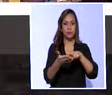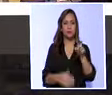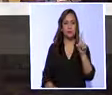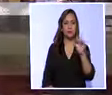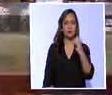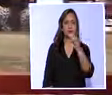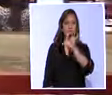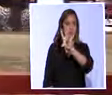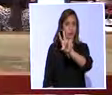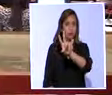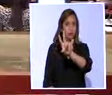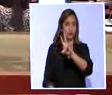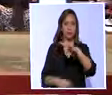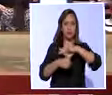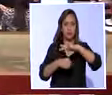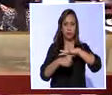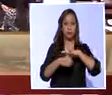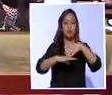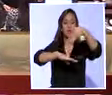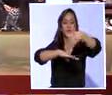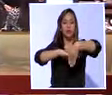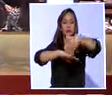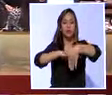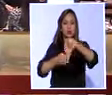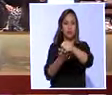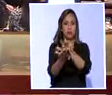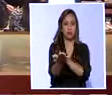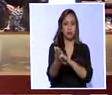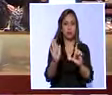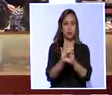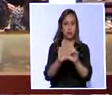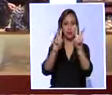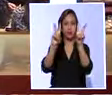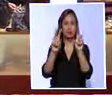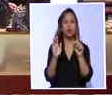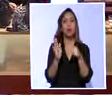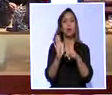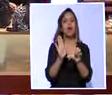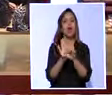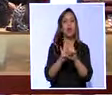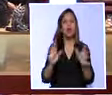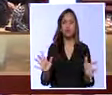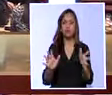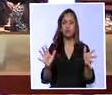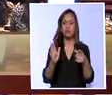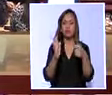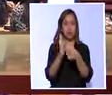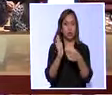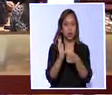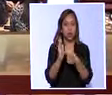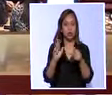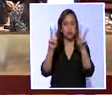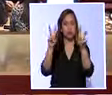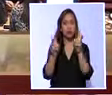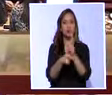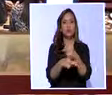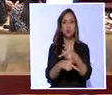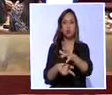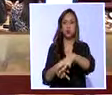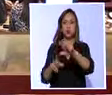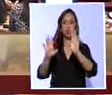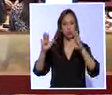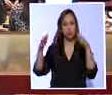107 votos a favor, se archivó el proyecto de ley interpretativa a la Ley de Incentivos Tributarios para varios sectores